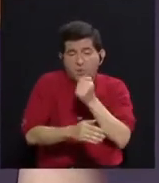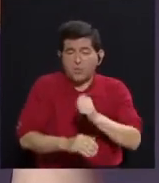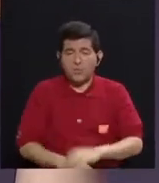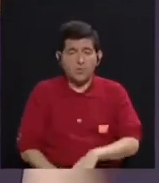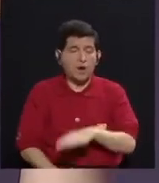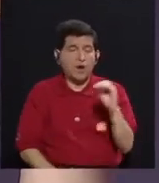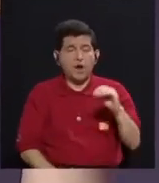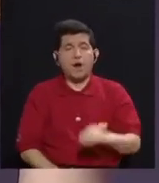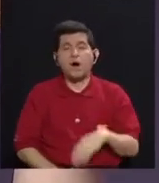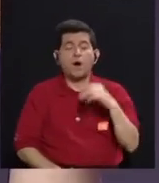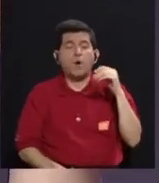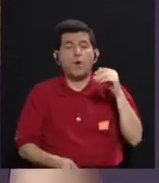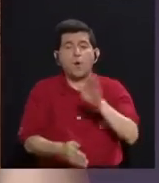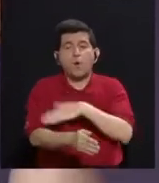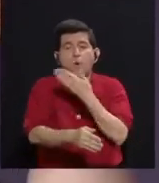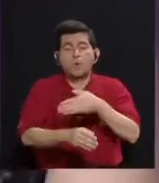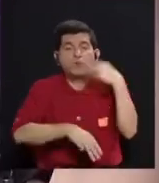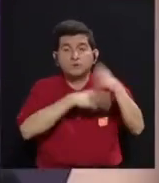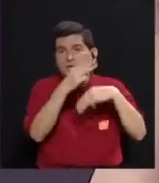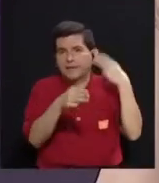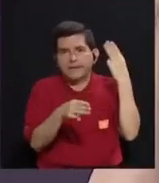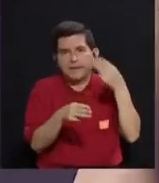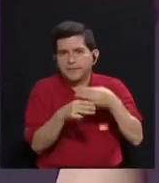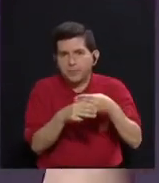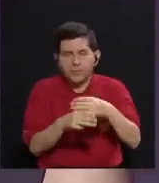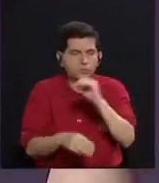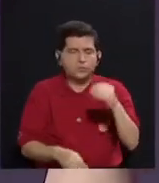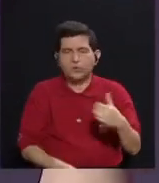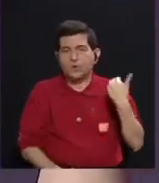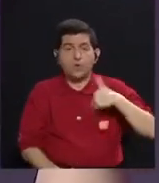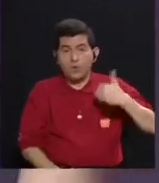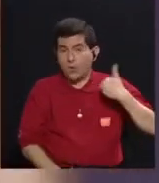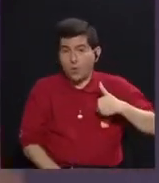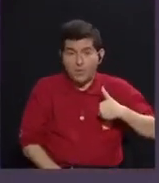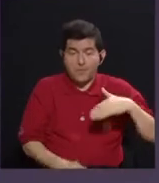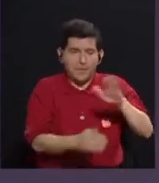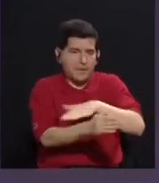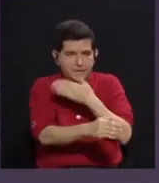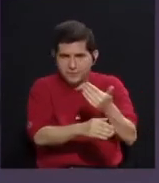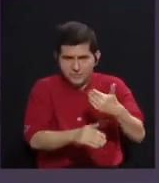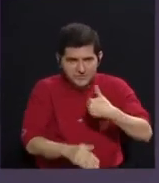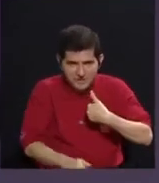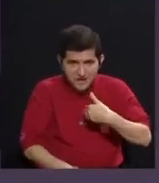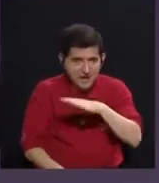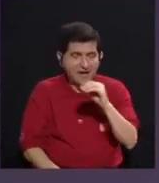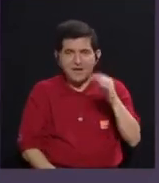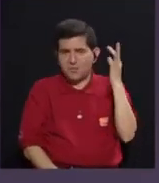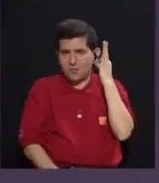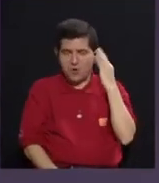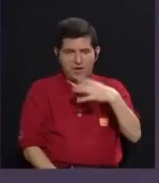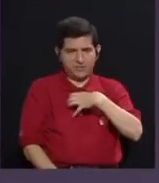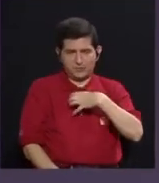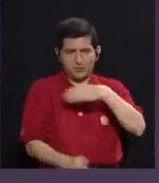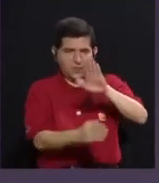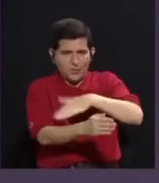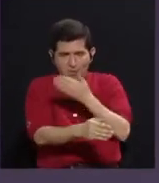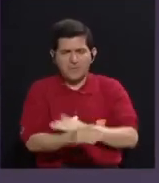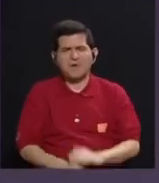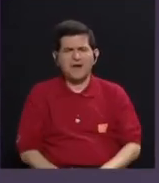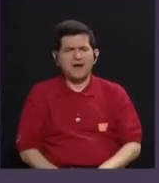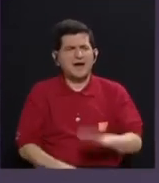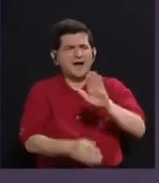música del mundo, casi, casi. O la música de los hombres, la música de las mujeres. Entonces, la musicología es un